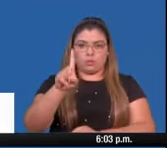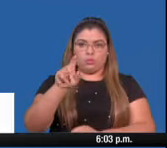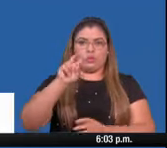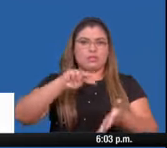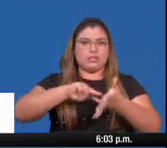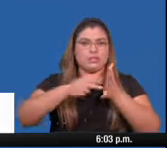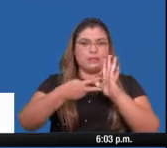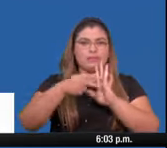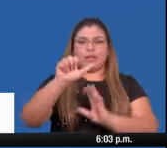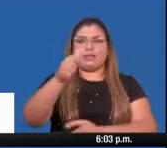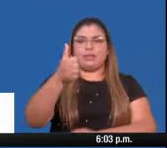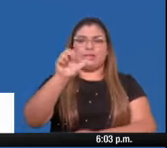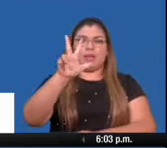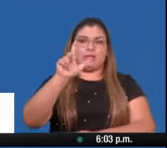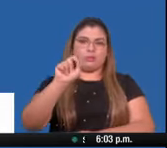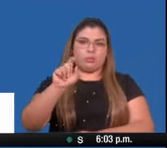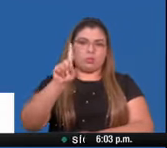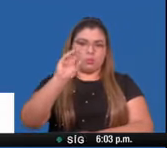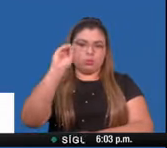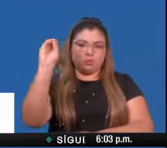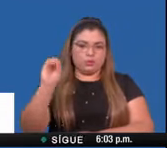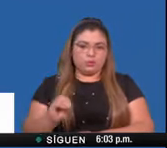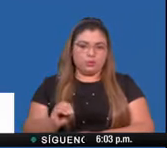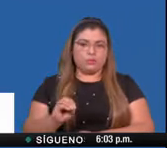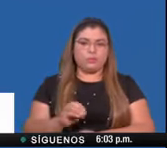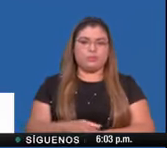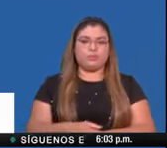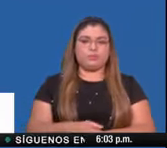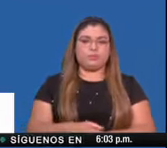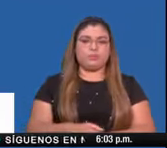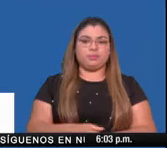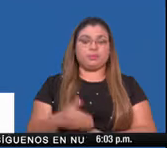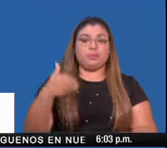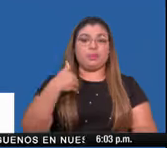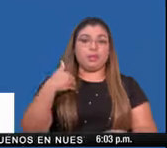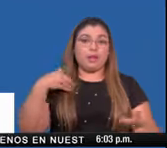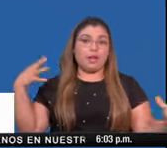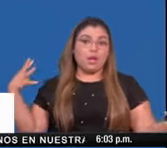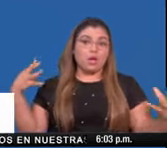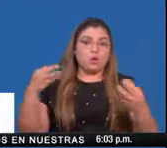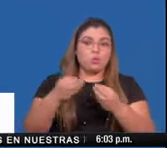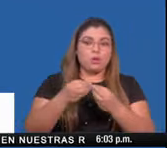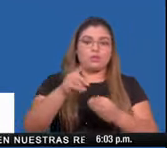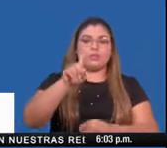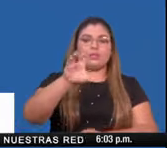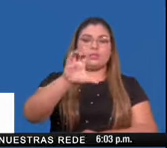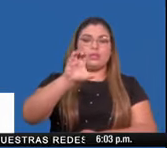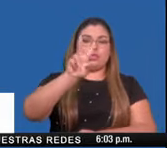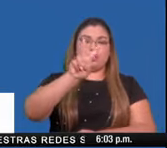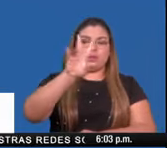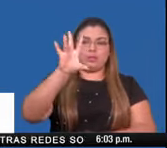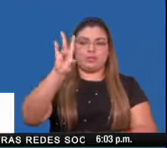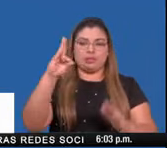.7%, y hemos logrado tener un acumulado de 127